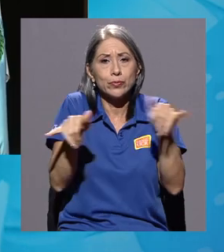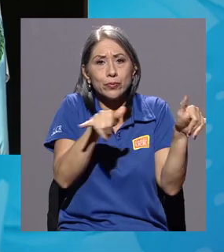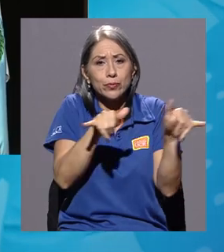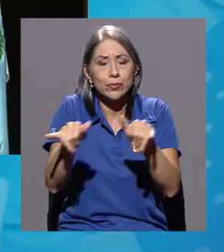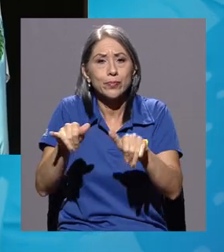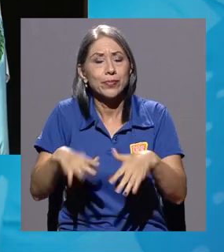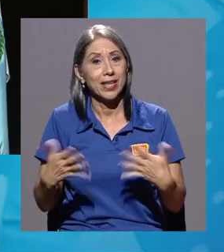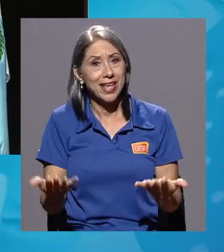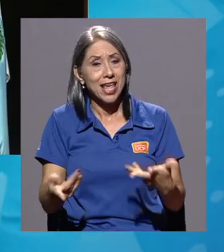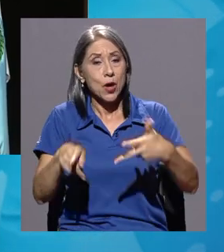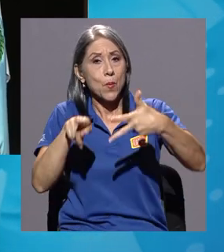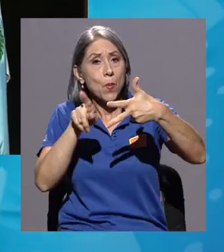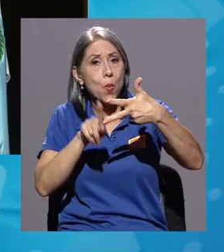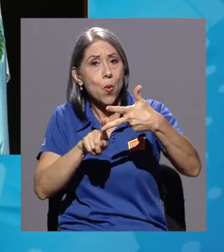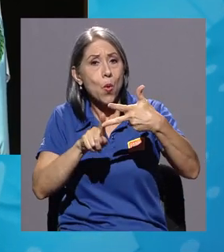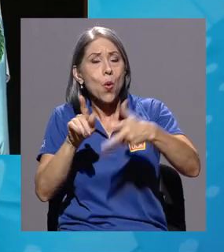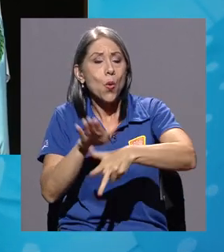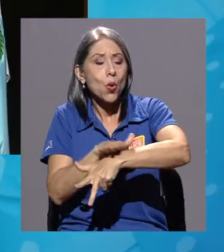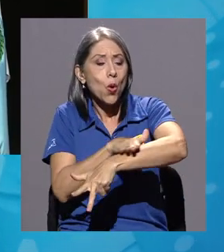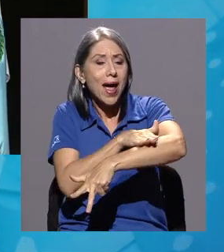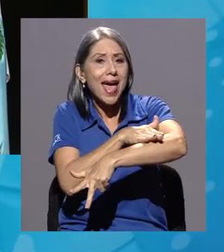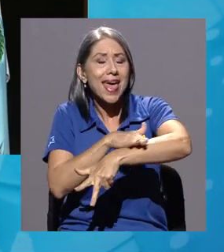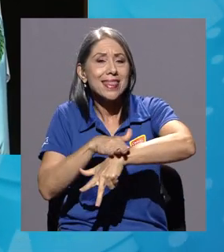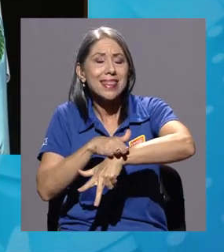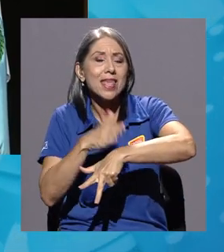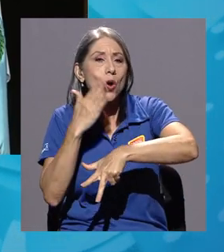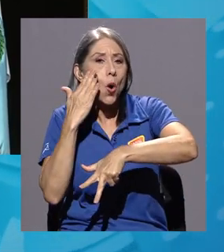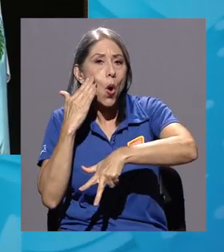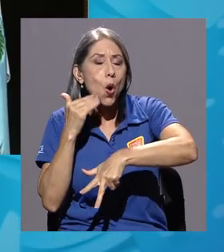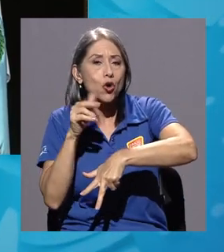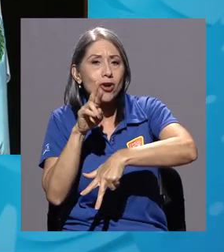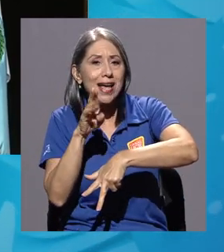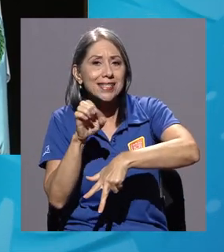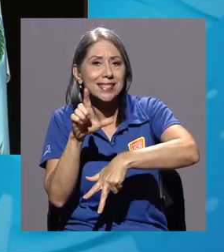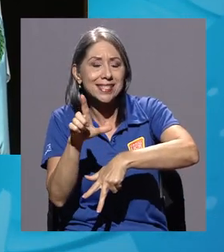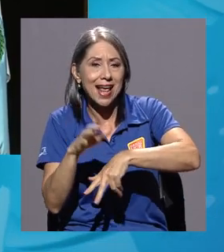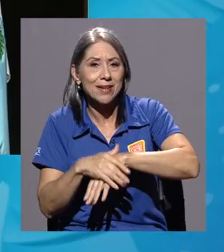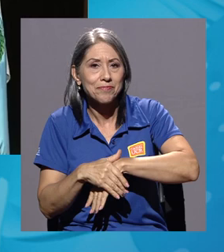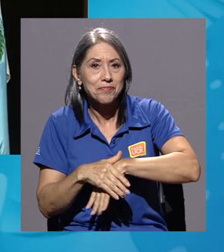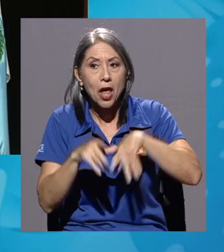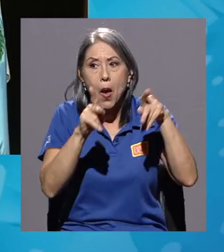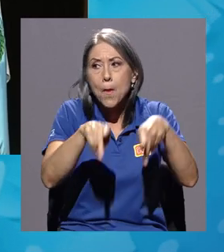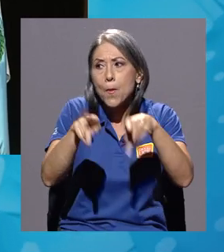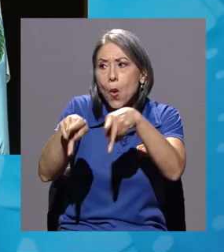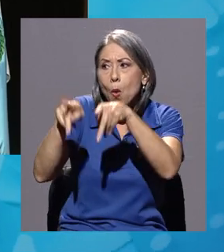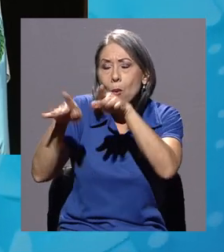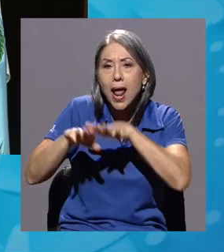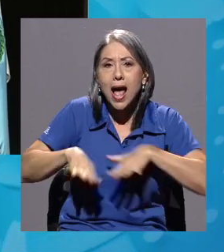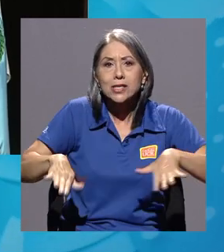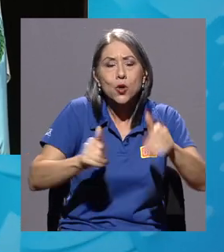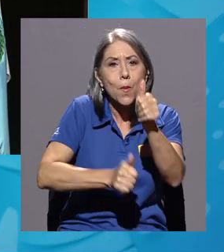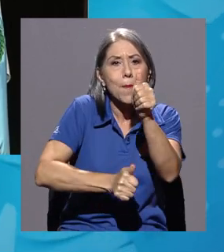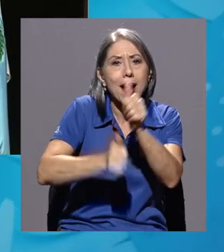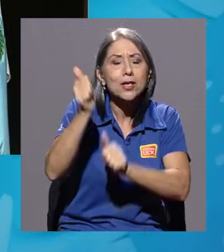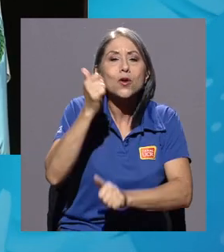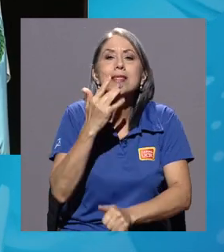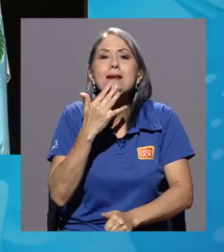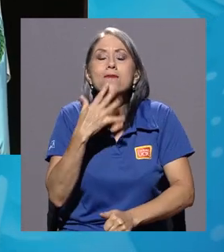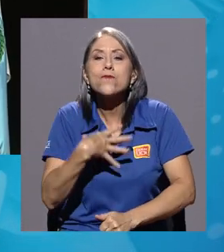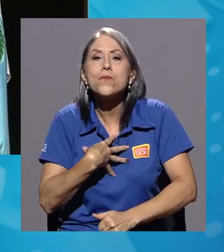agraria y por fin uno étnico racial una población mayoritaria